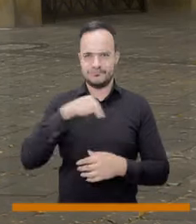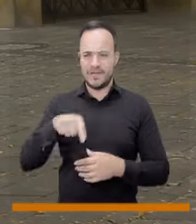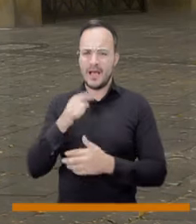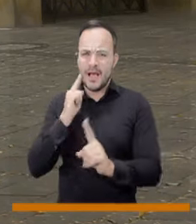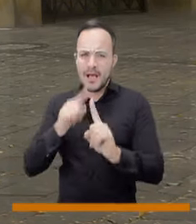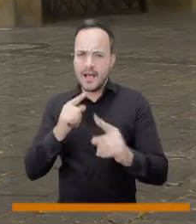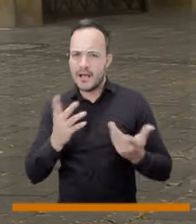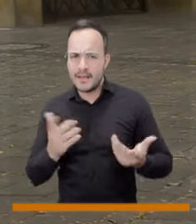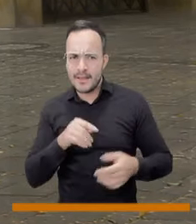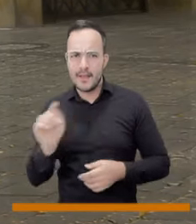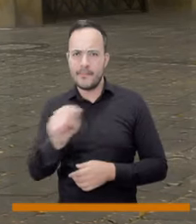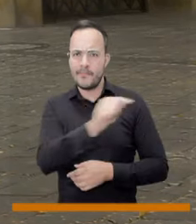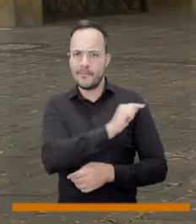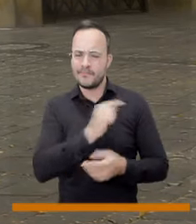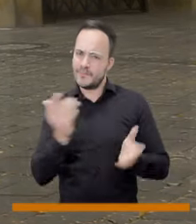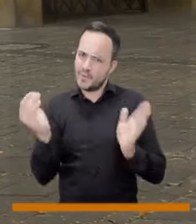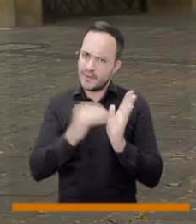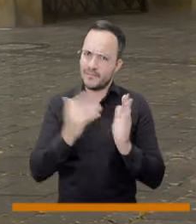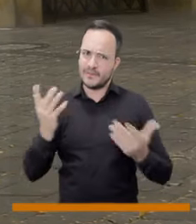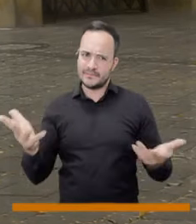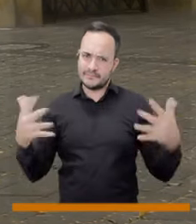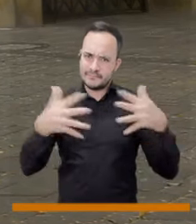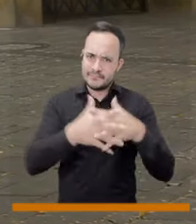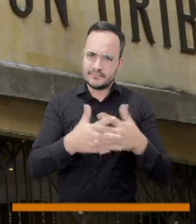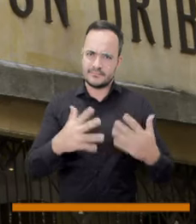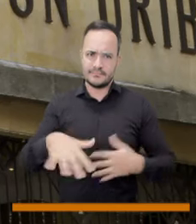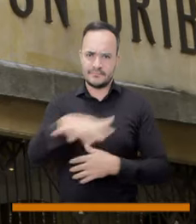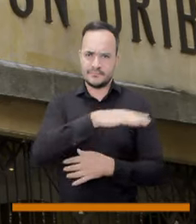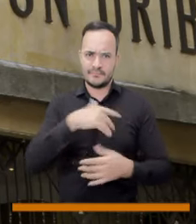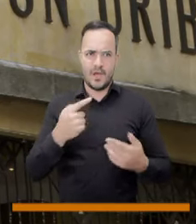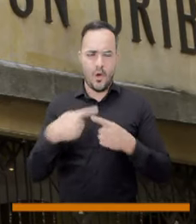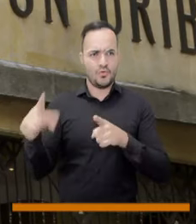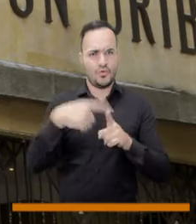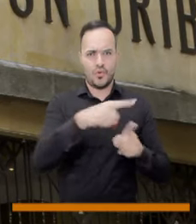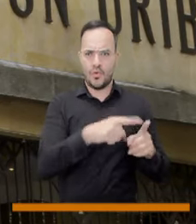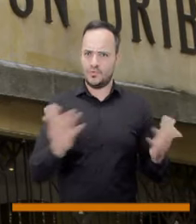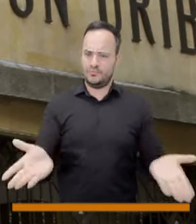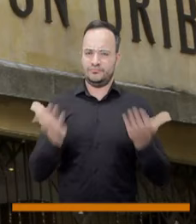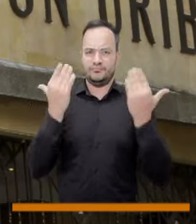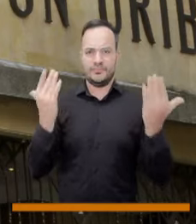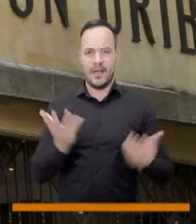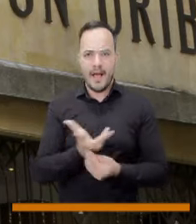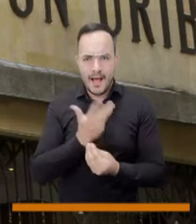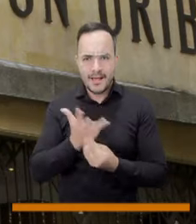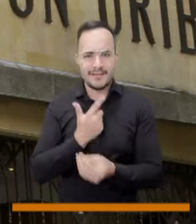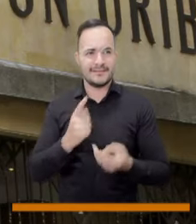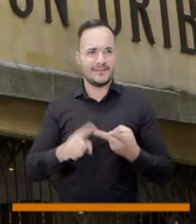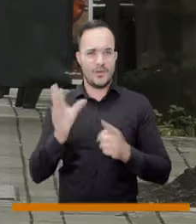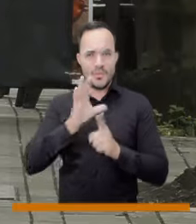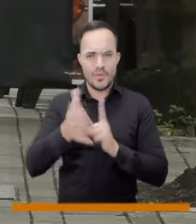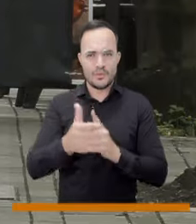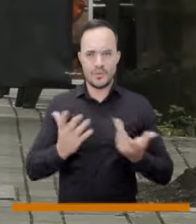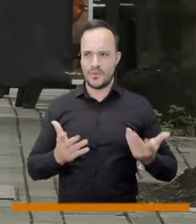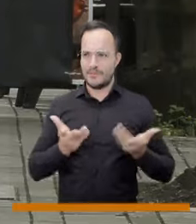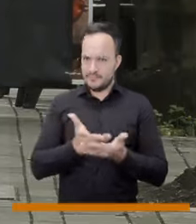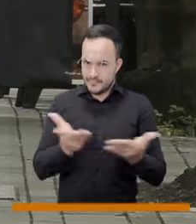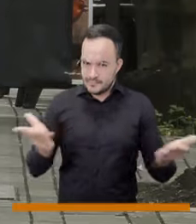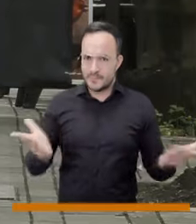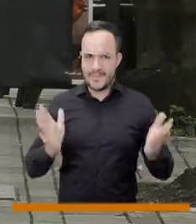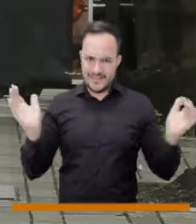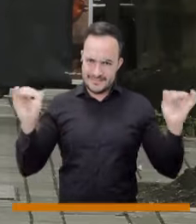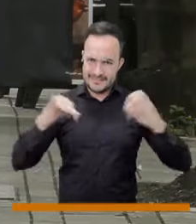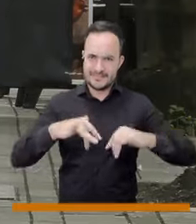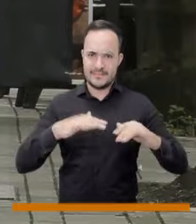de volver a habitar de volver a llenar de contenido artístico cultural vecinal este